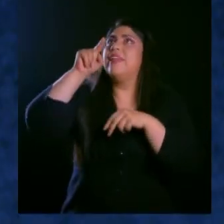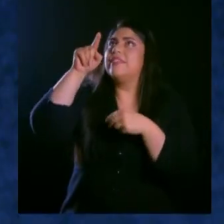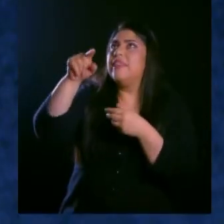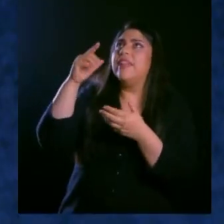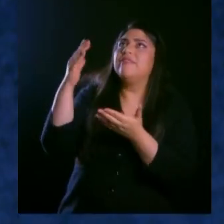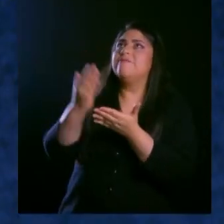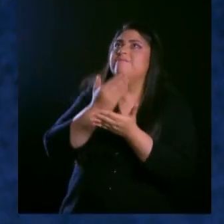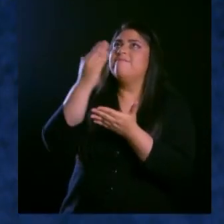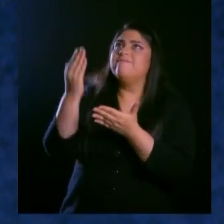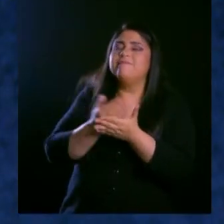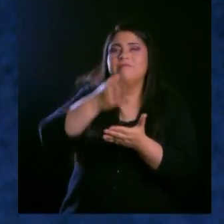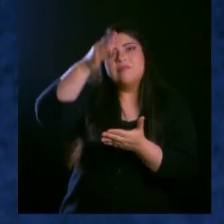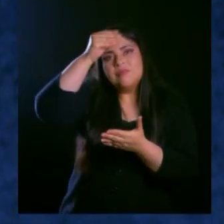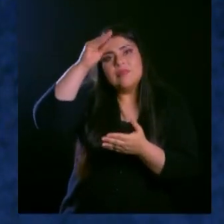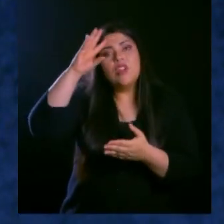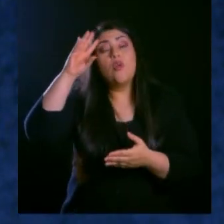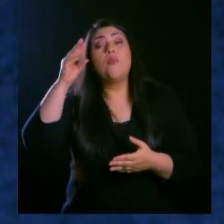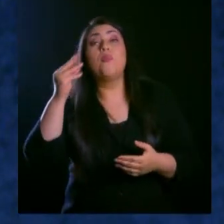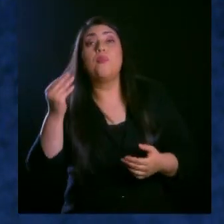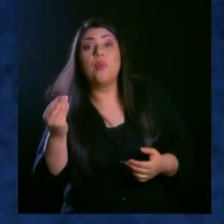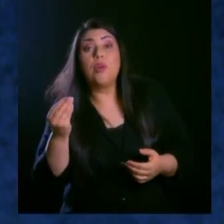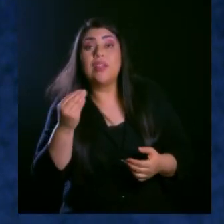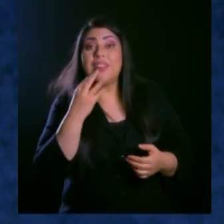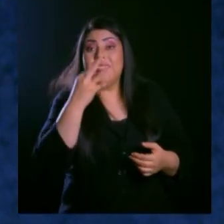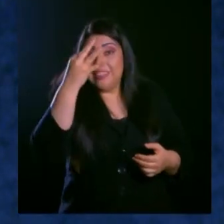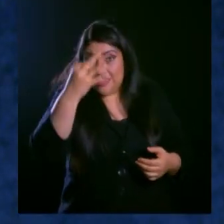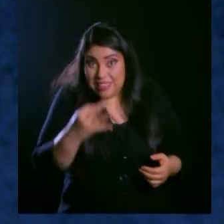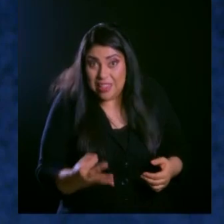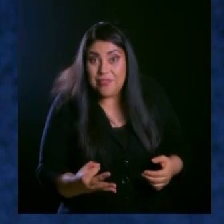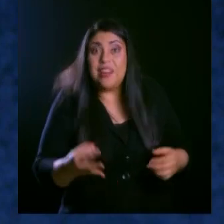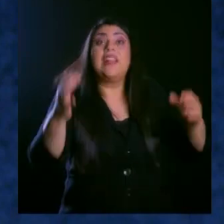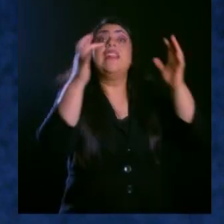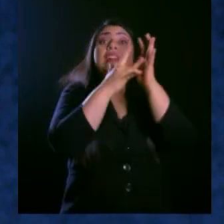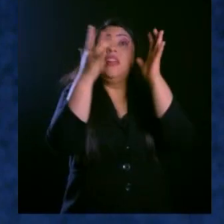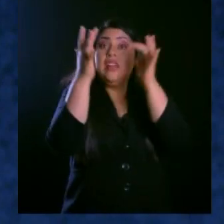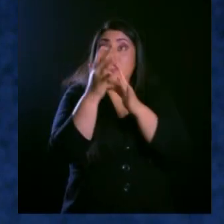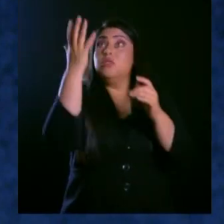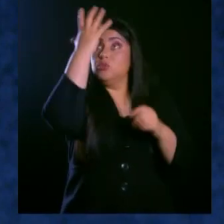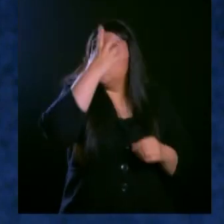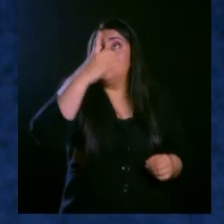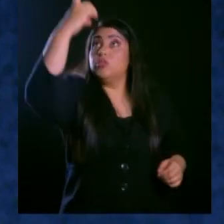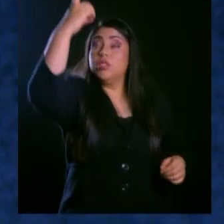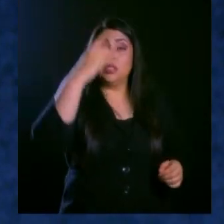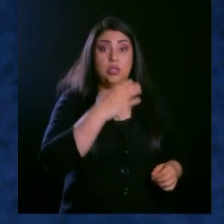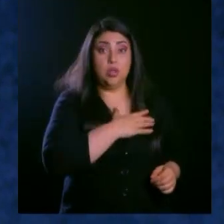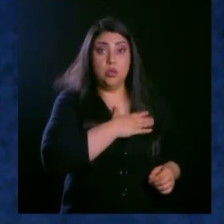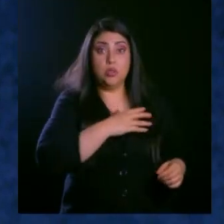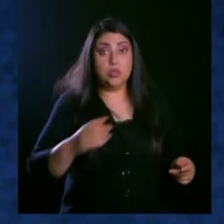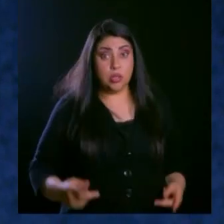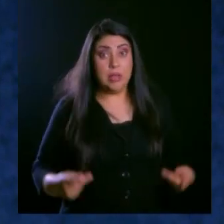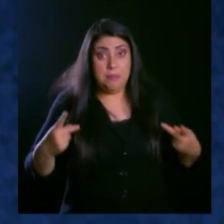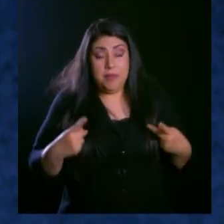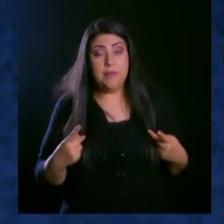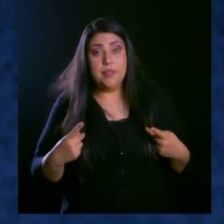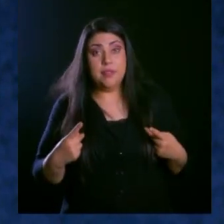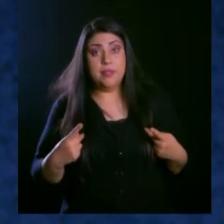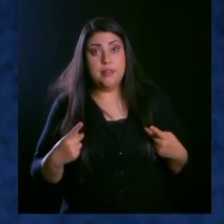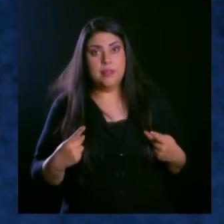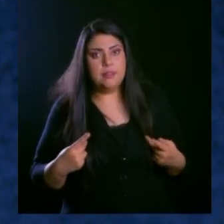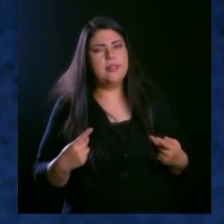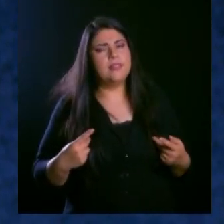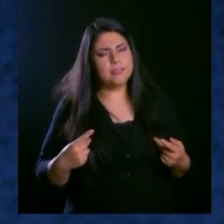cambia sí, sí, cuando Jesús es nuestro Señor. Y eso, al punto que llegamos a